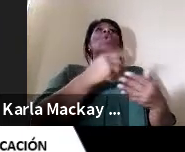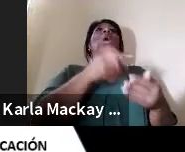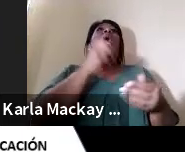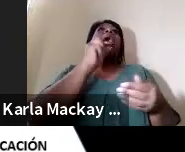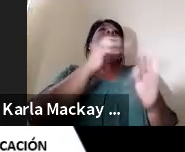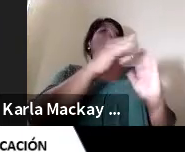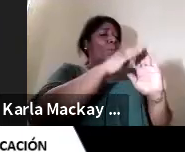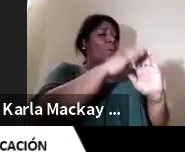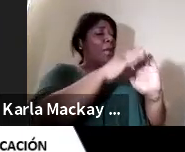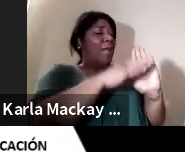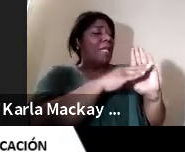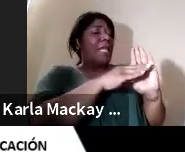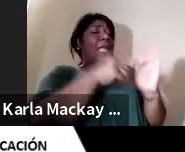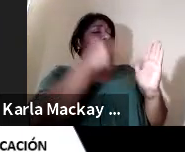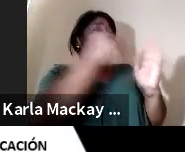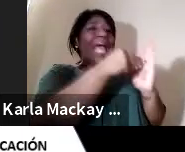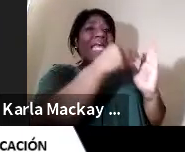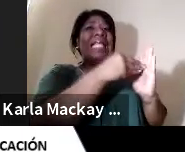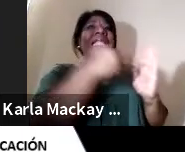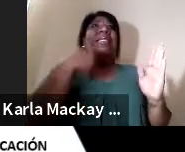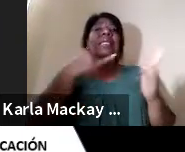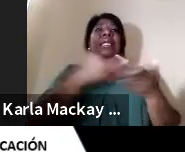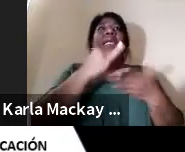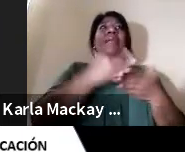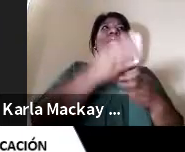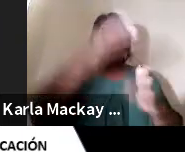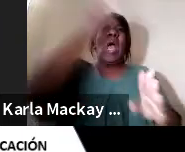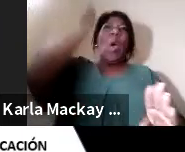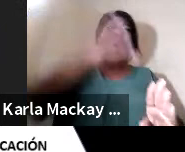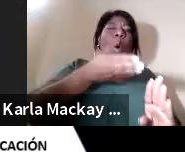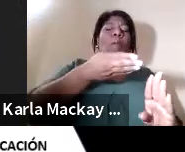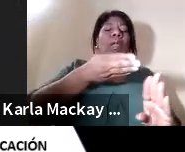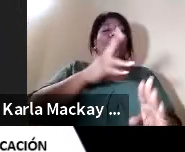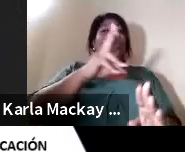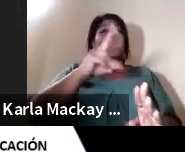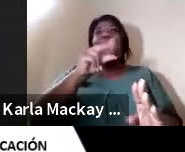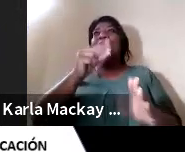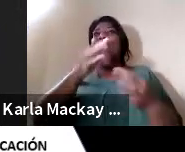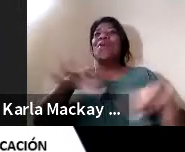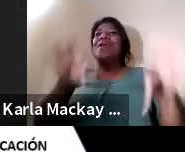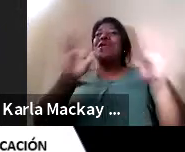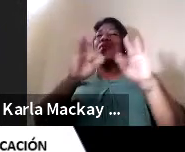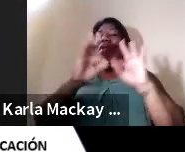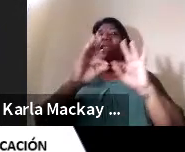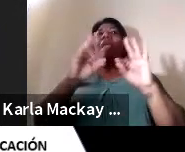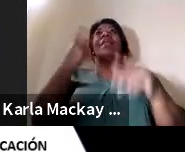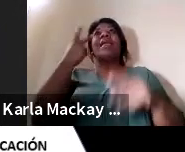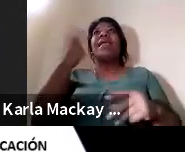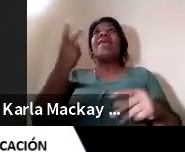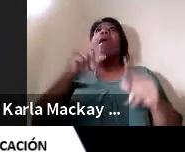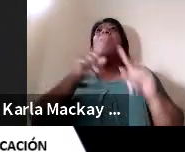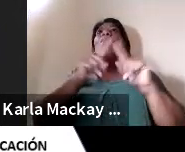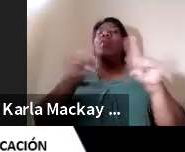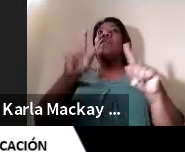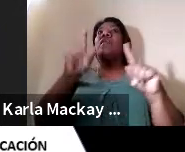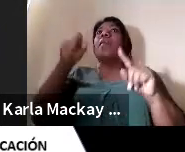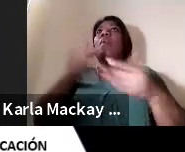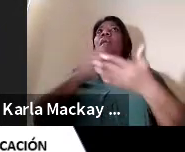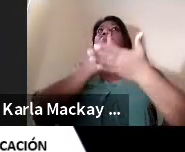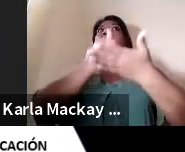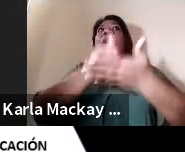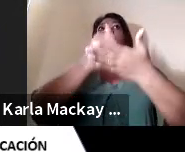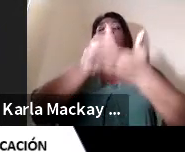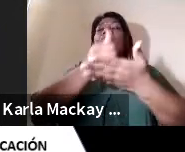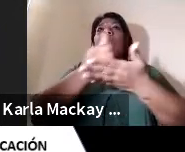porque hay que hacerlo, pero también que lo veamos como parte de nosotros, parte de nosotros que no tenemos que nosotros